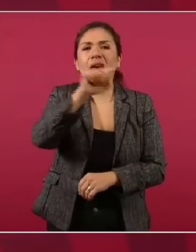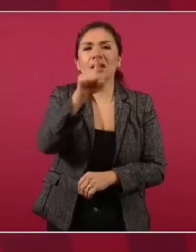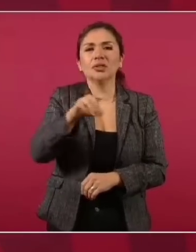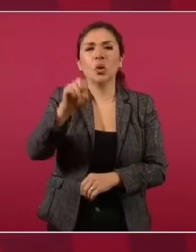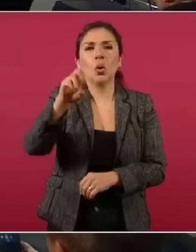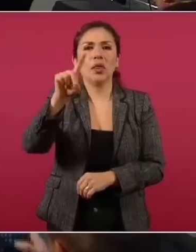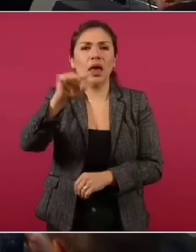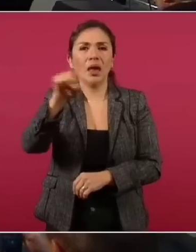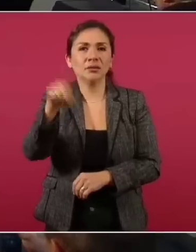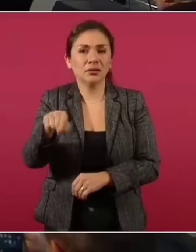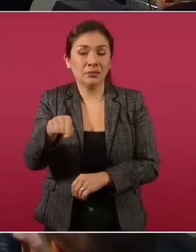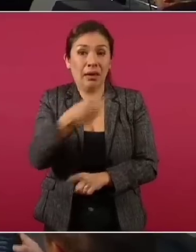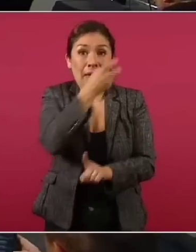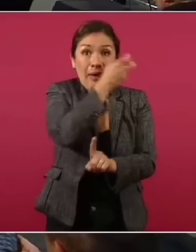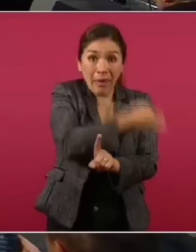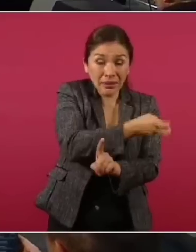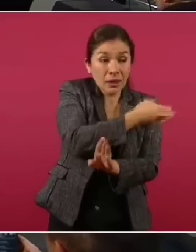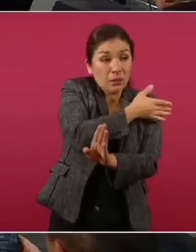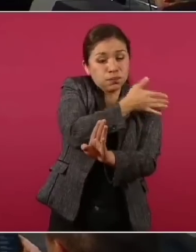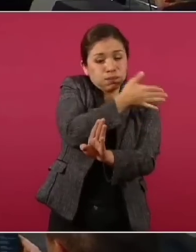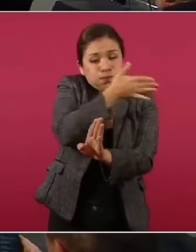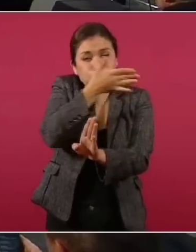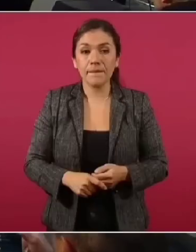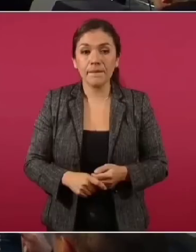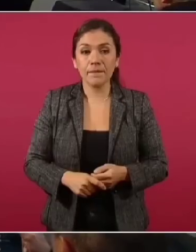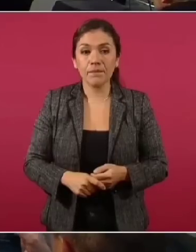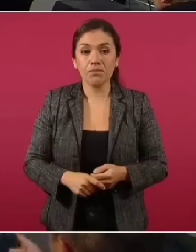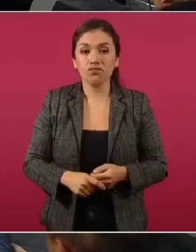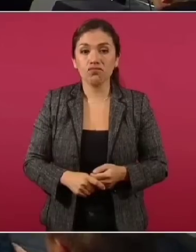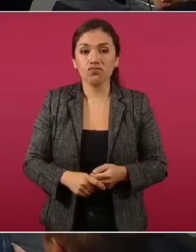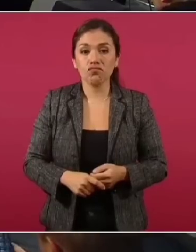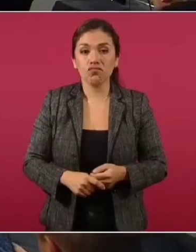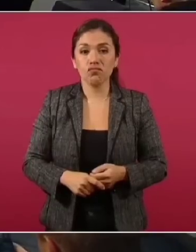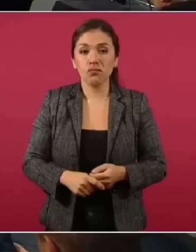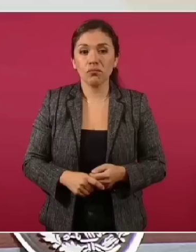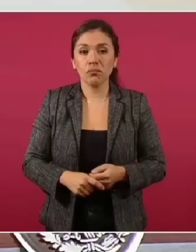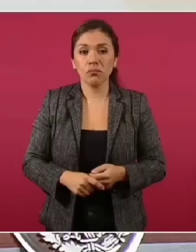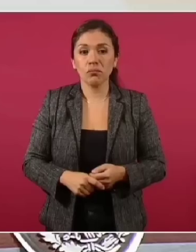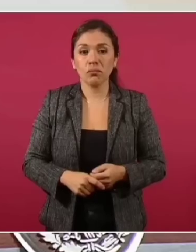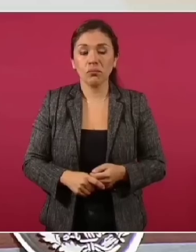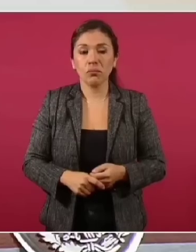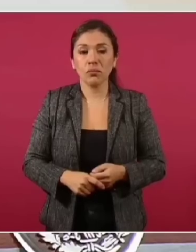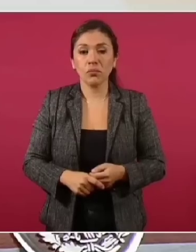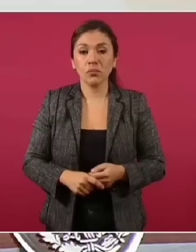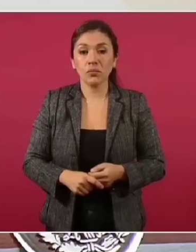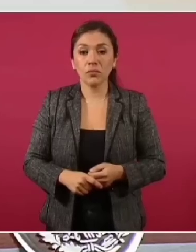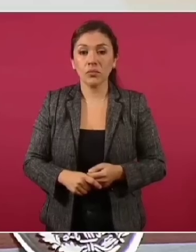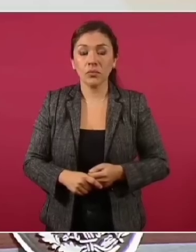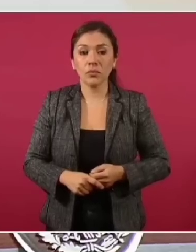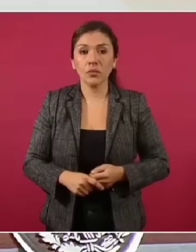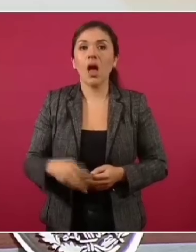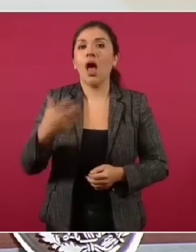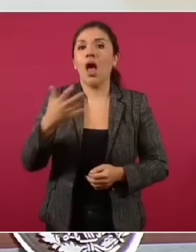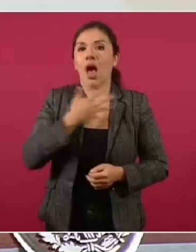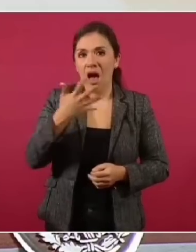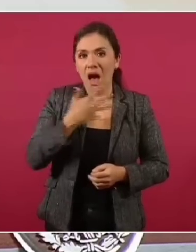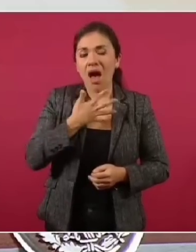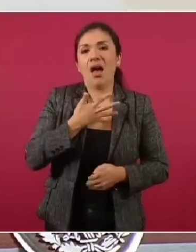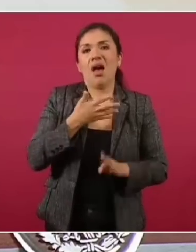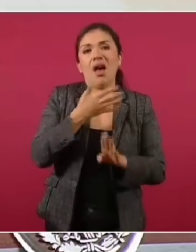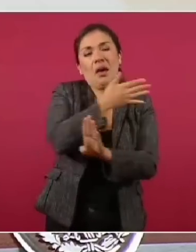O casi 50 años en los que hubo devaluación